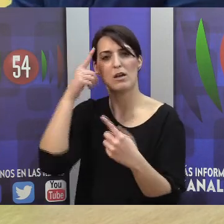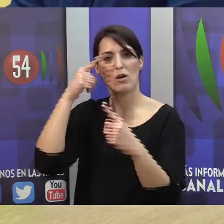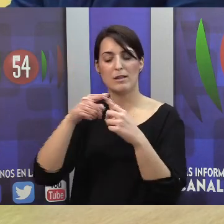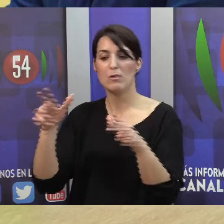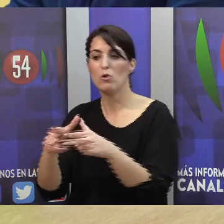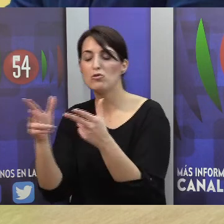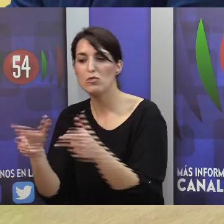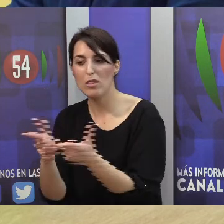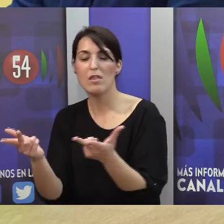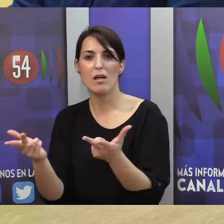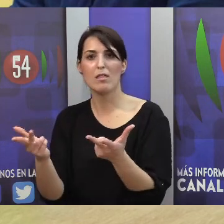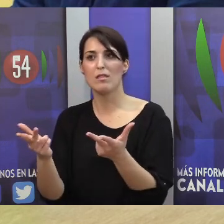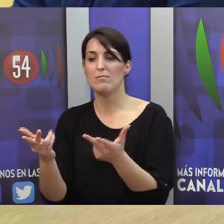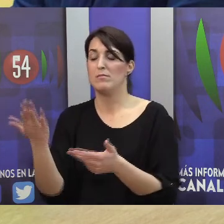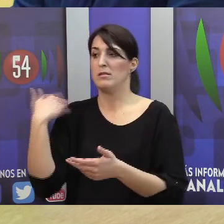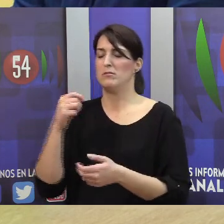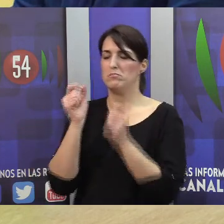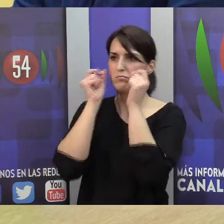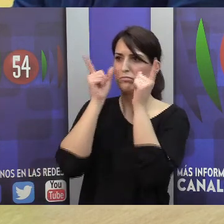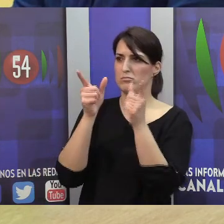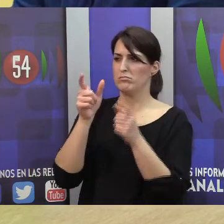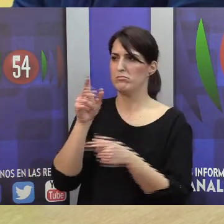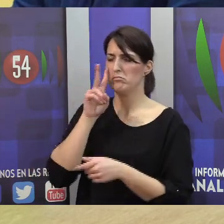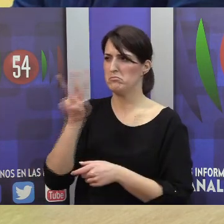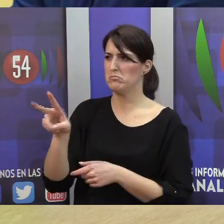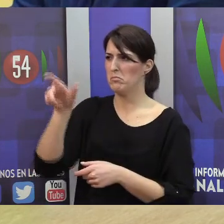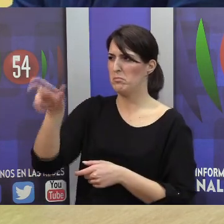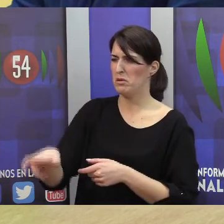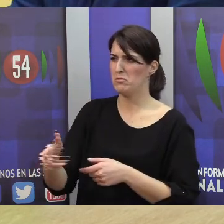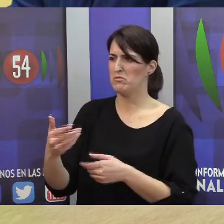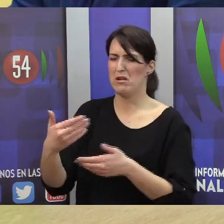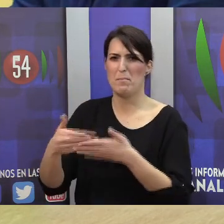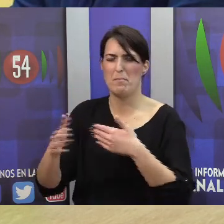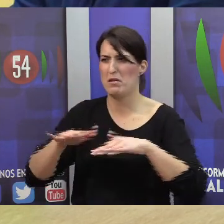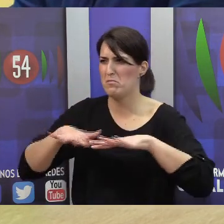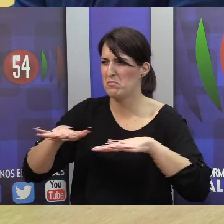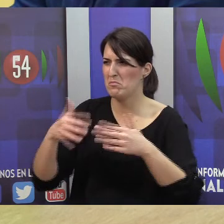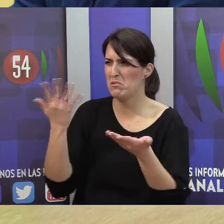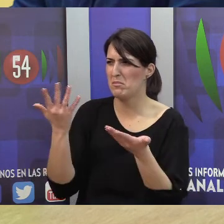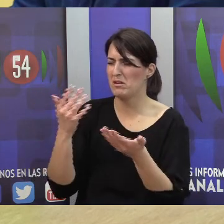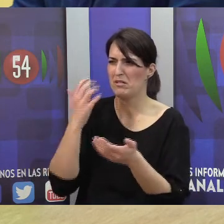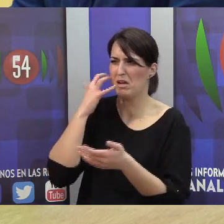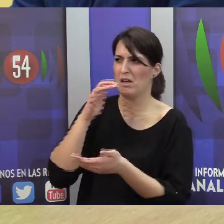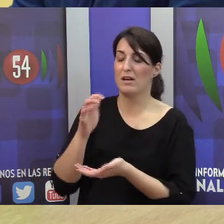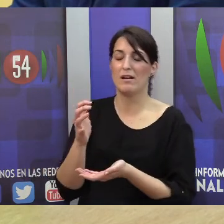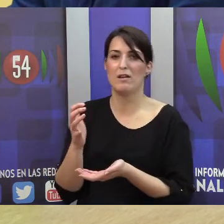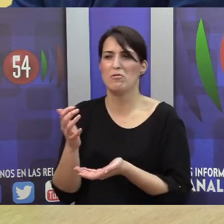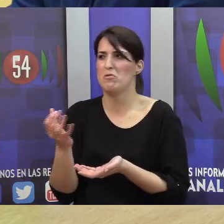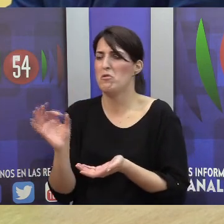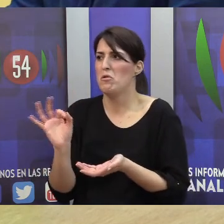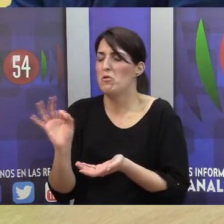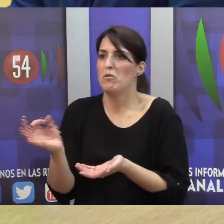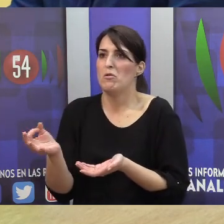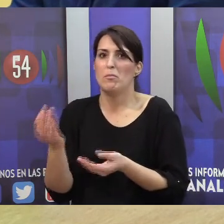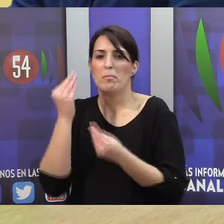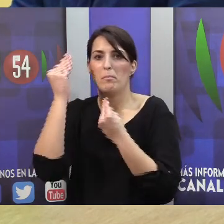sociedad de que es algo, antes llamaba la atención, ver una persona que está ahí manipulando las manos y dice, pues qué cosa más rara, o que veías